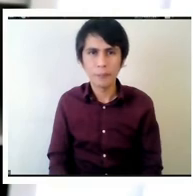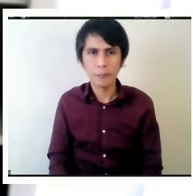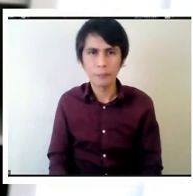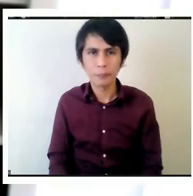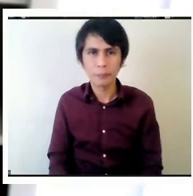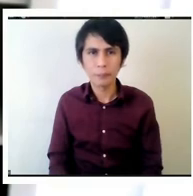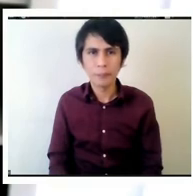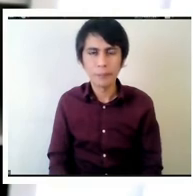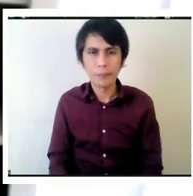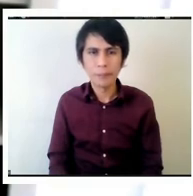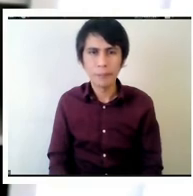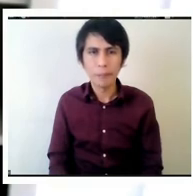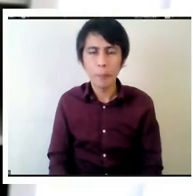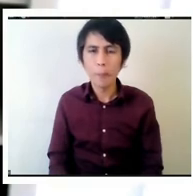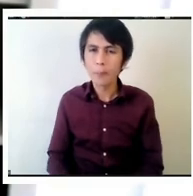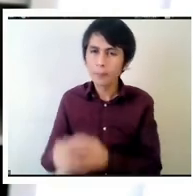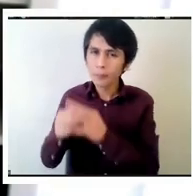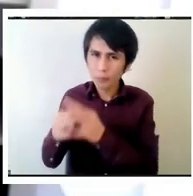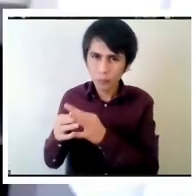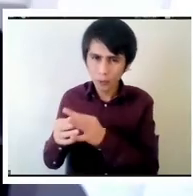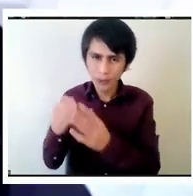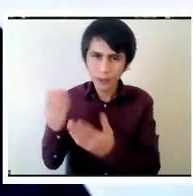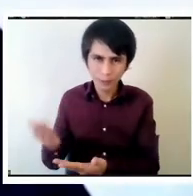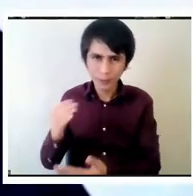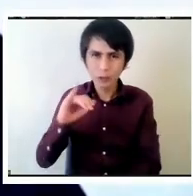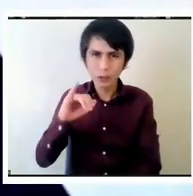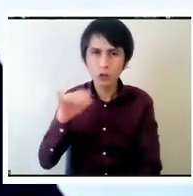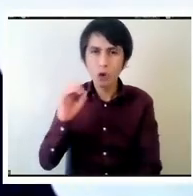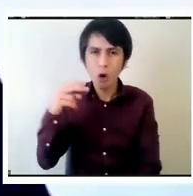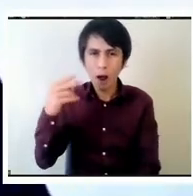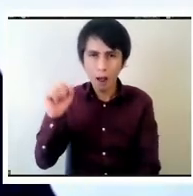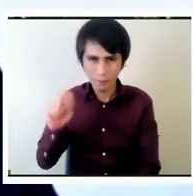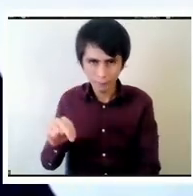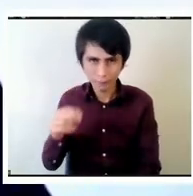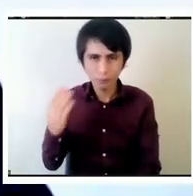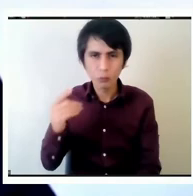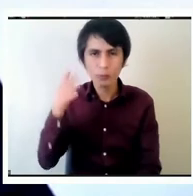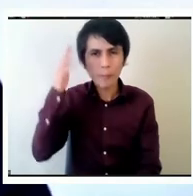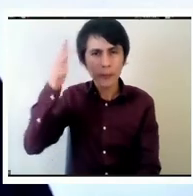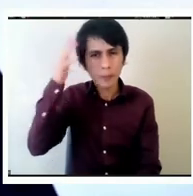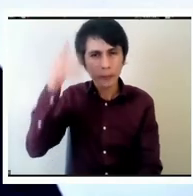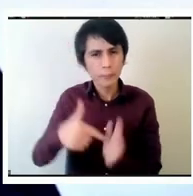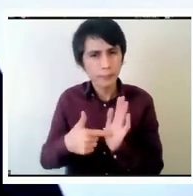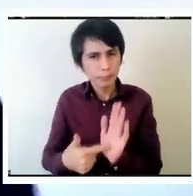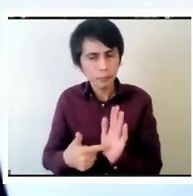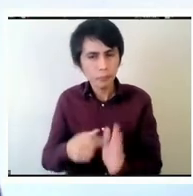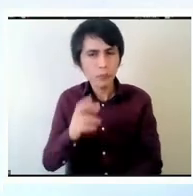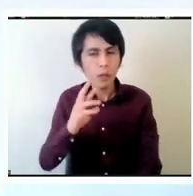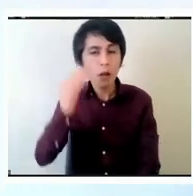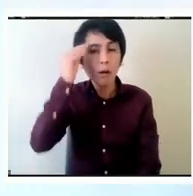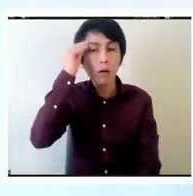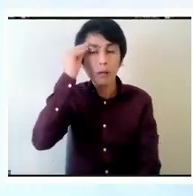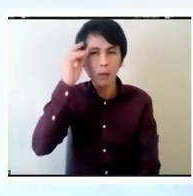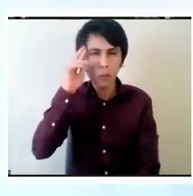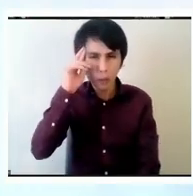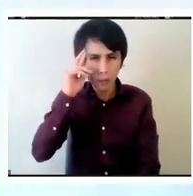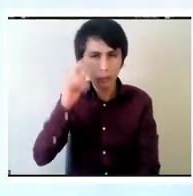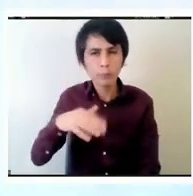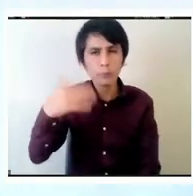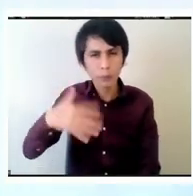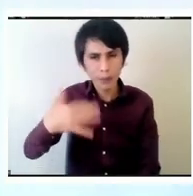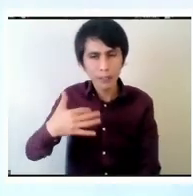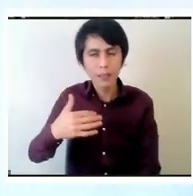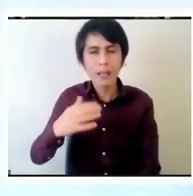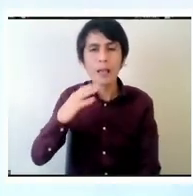muchas gracias Joan por tu presentación nos recuerda respecto de el capital profesional y la